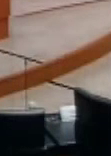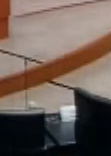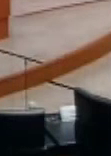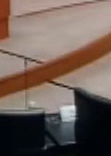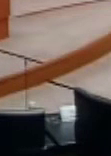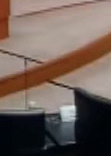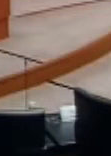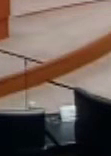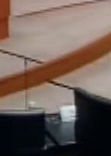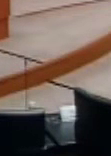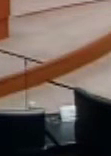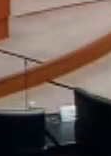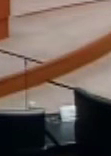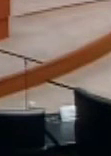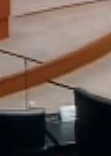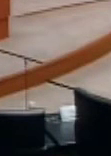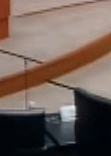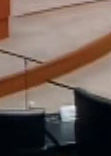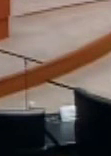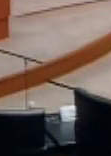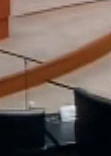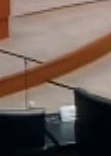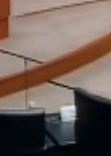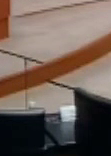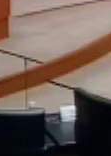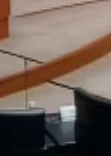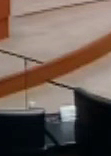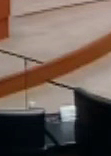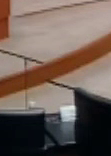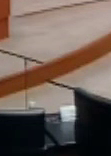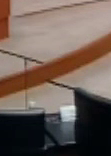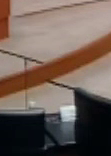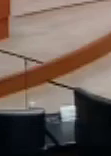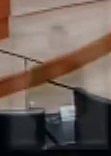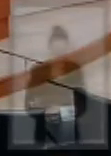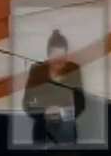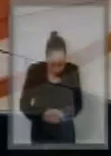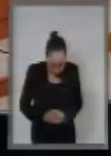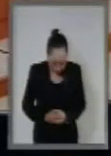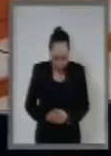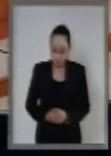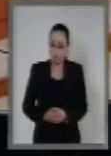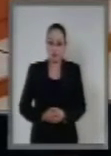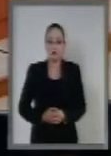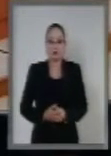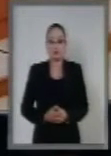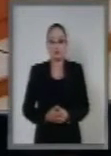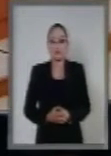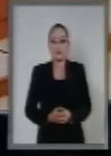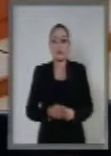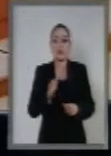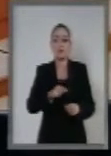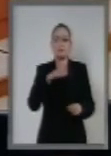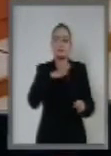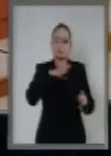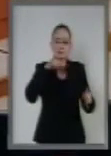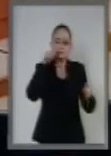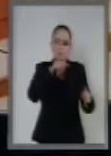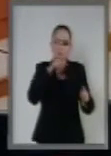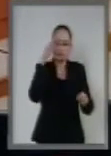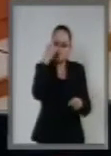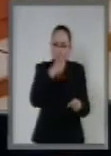La Ley de Fiscalización y Rendición de Cuentas tiene por objeto reglamentar toda la actividad de fiscalización